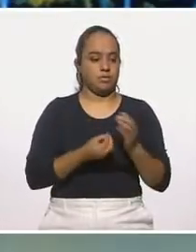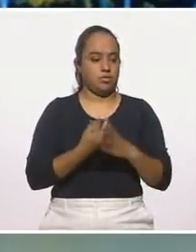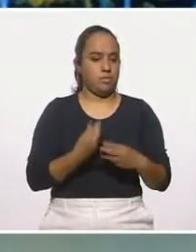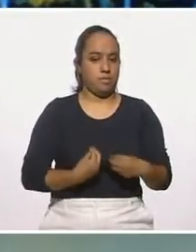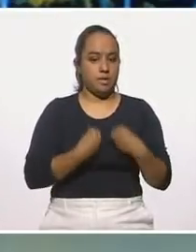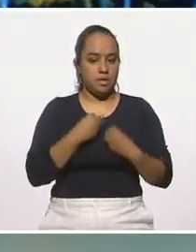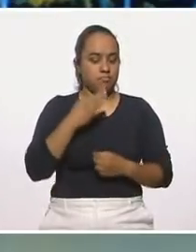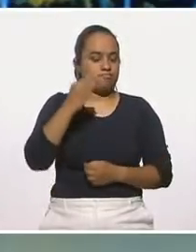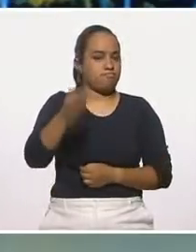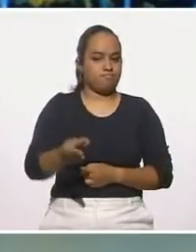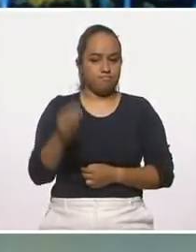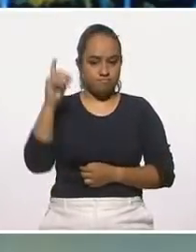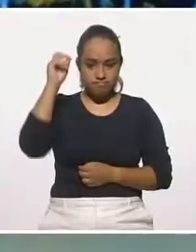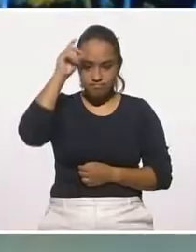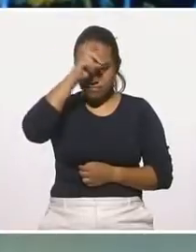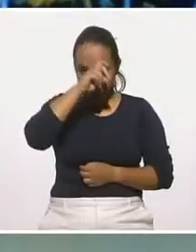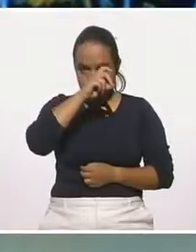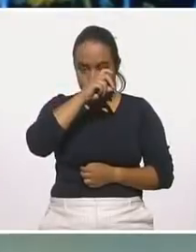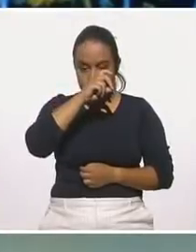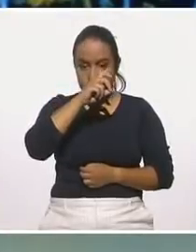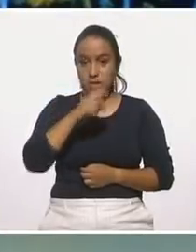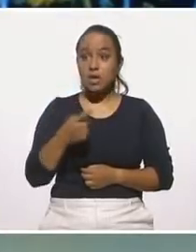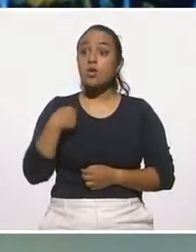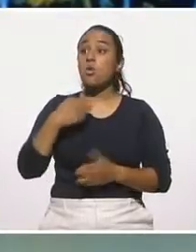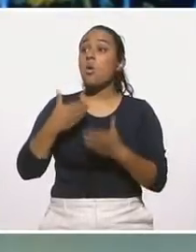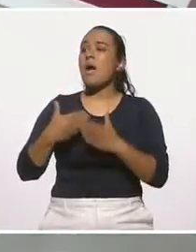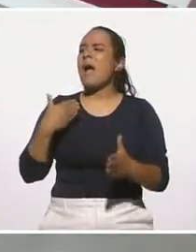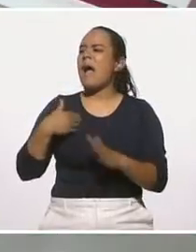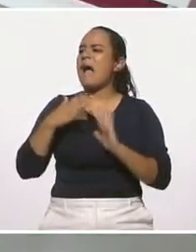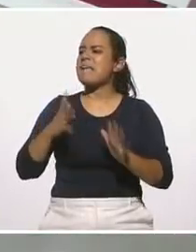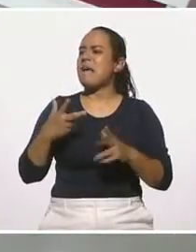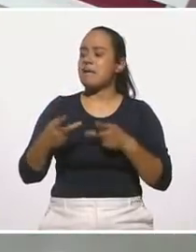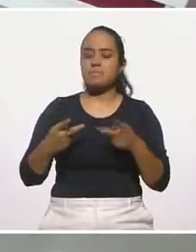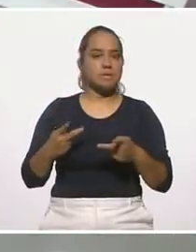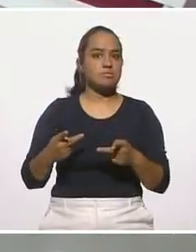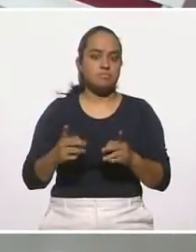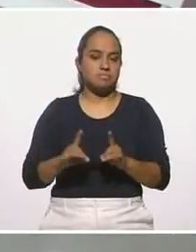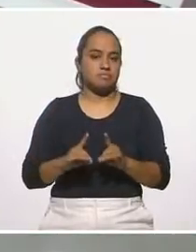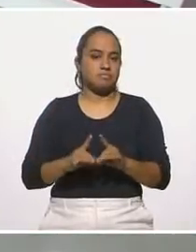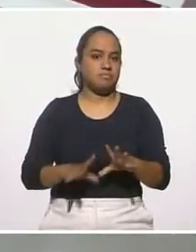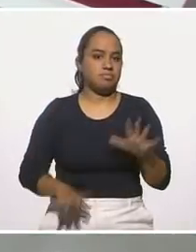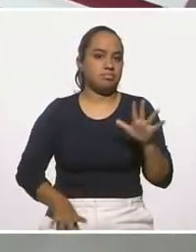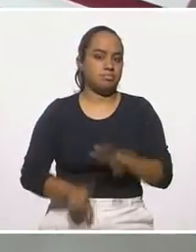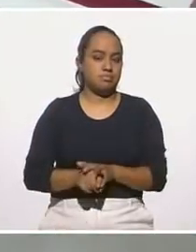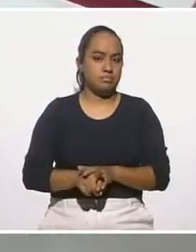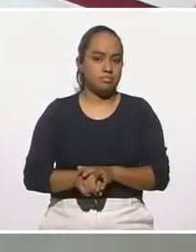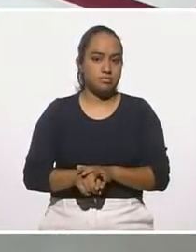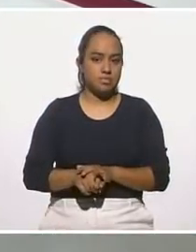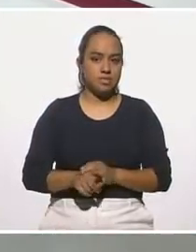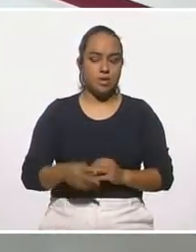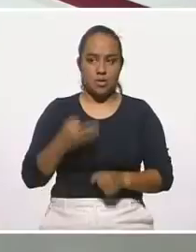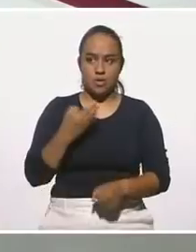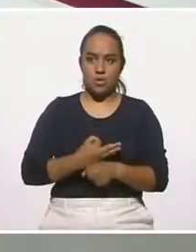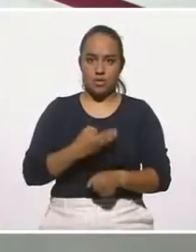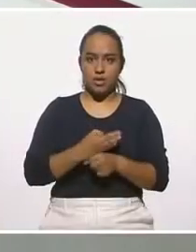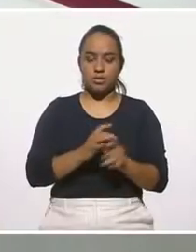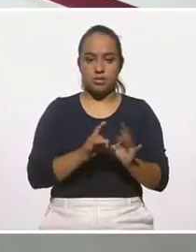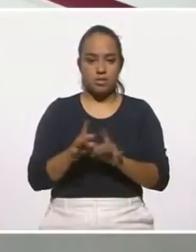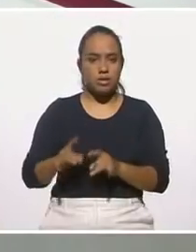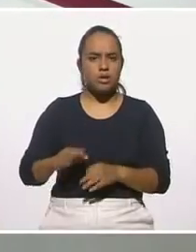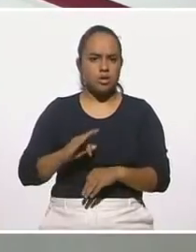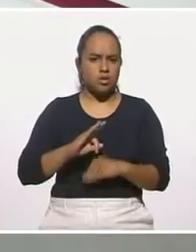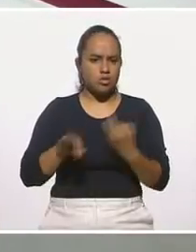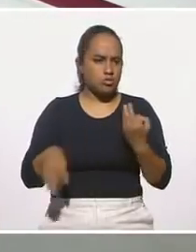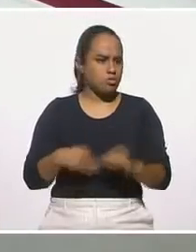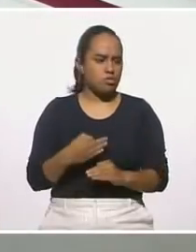o nadie ante esa adversidad está preparado, no sé, ante estas situaciones que se presentan, y pues todos estamos